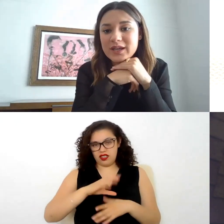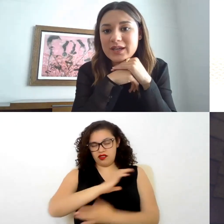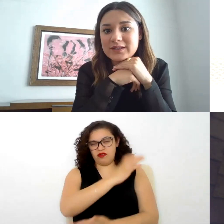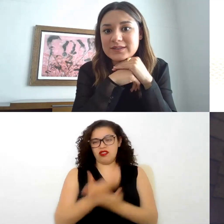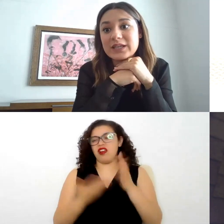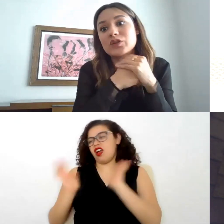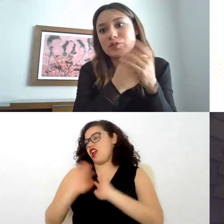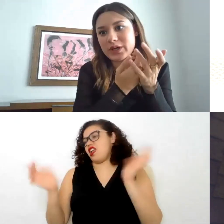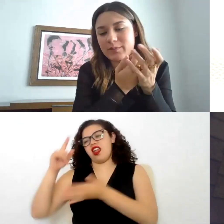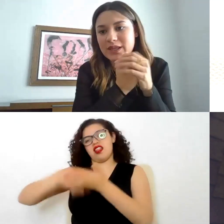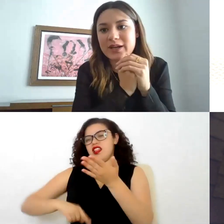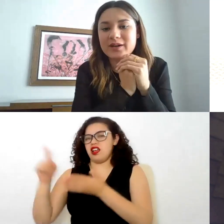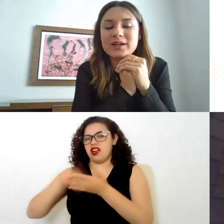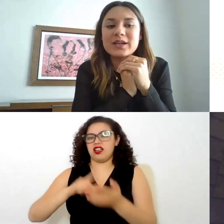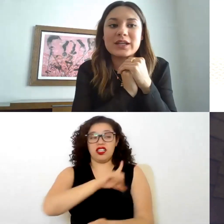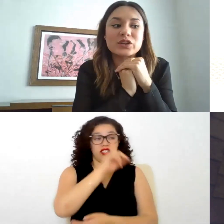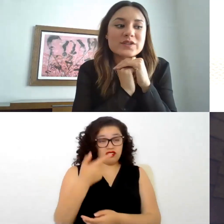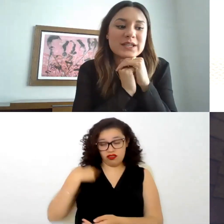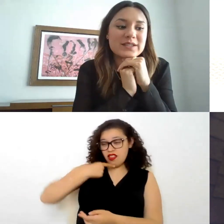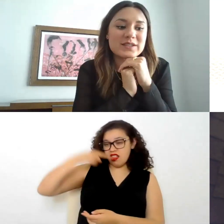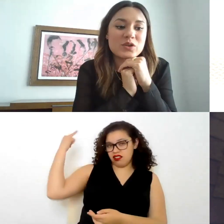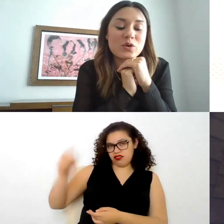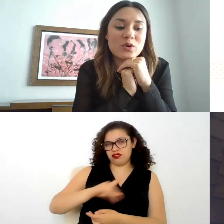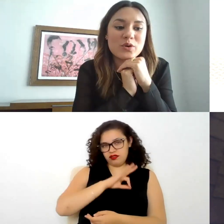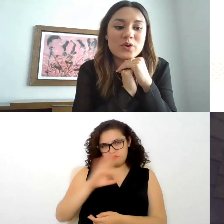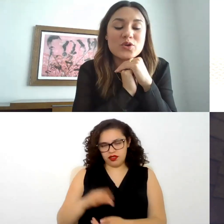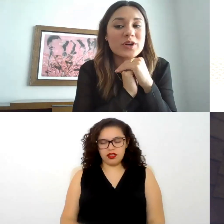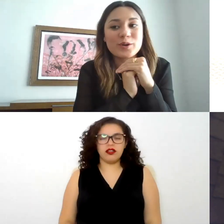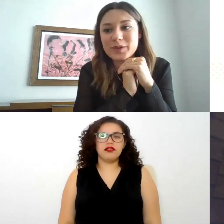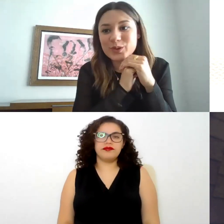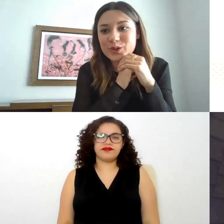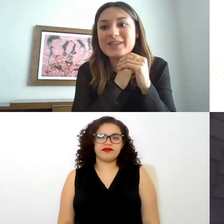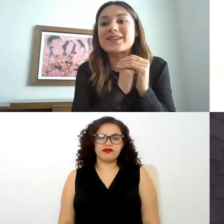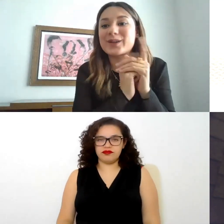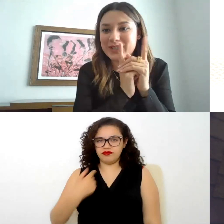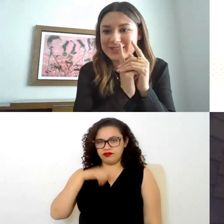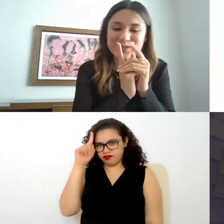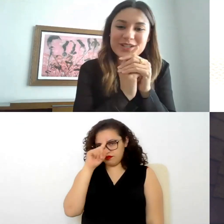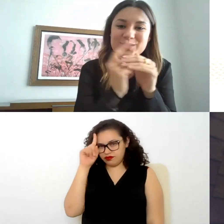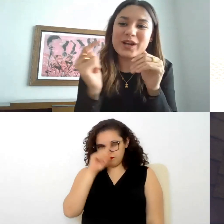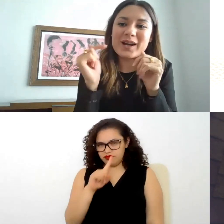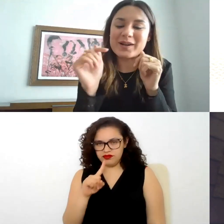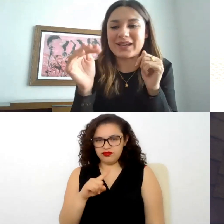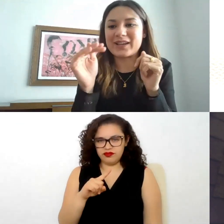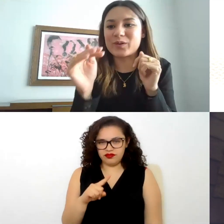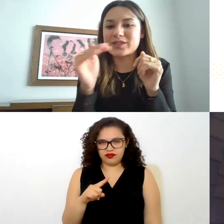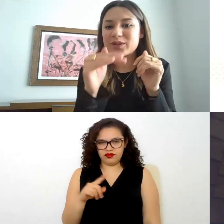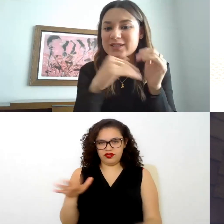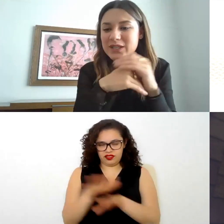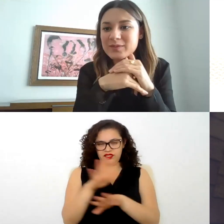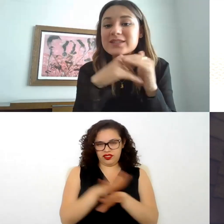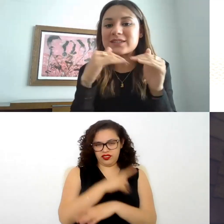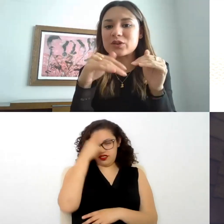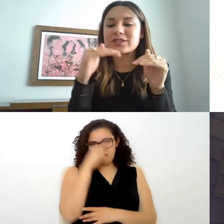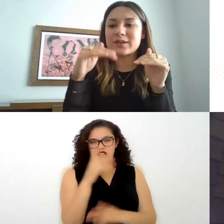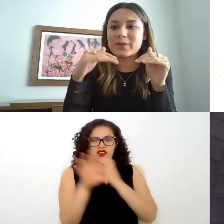este y nos puede demandar entonces no no recomiendo hacer actualizaciones nunca en cuestiones